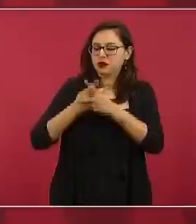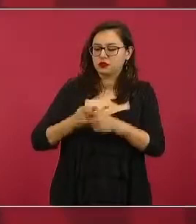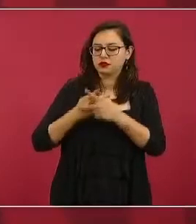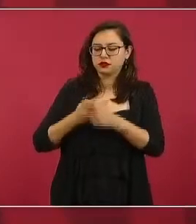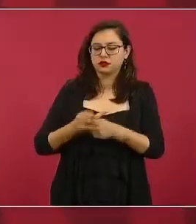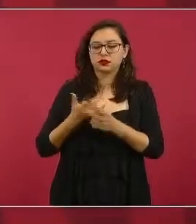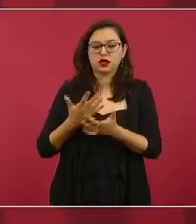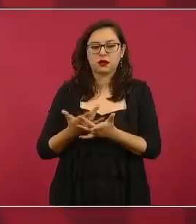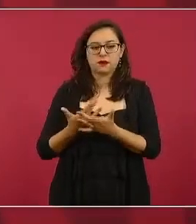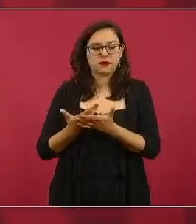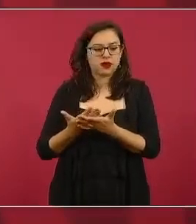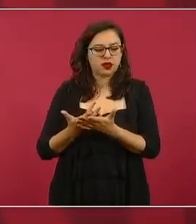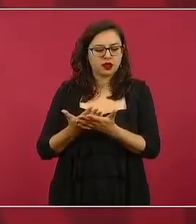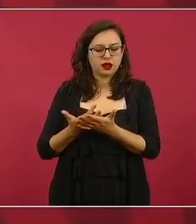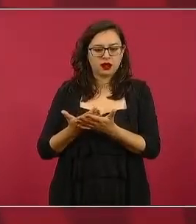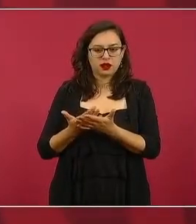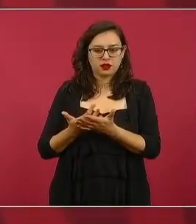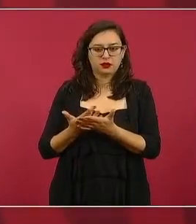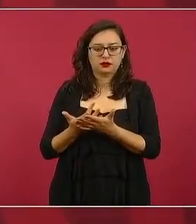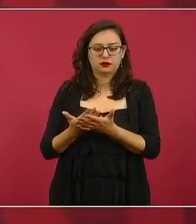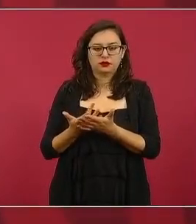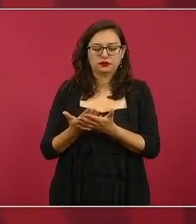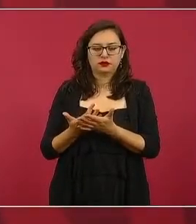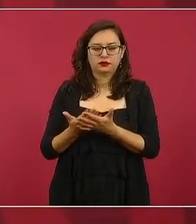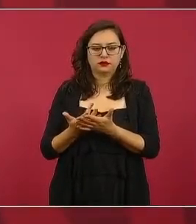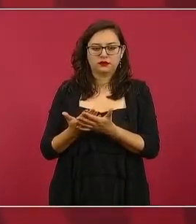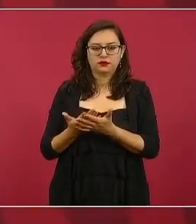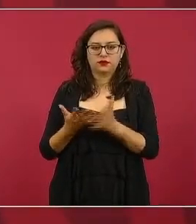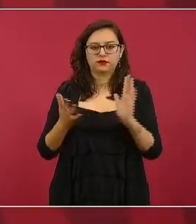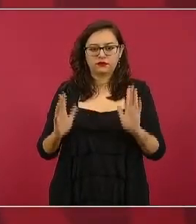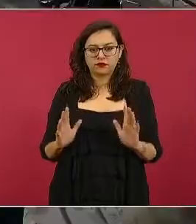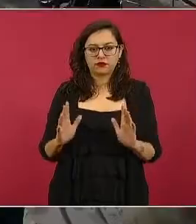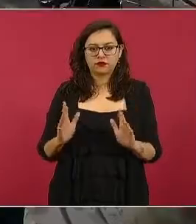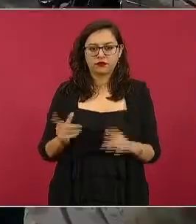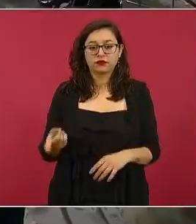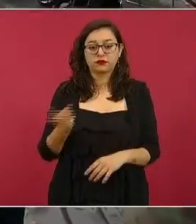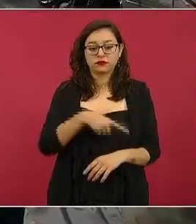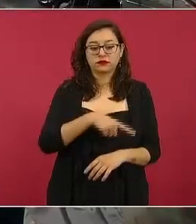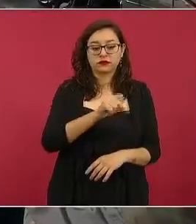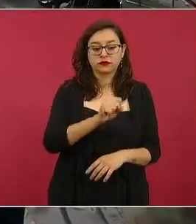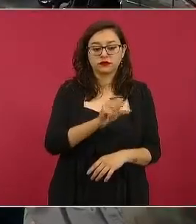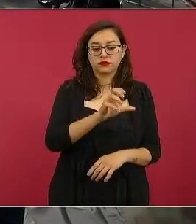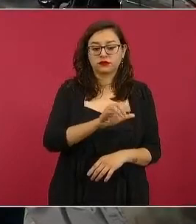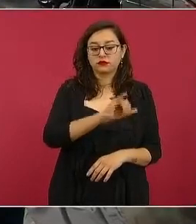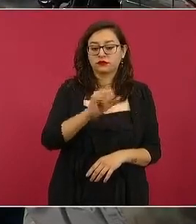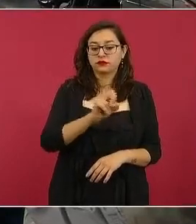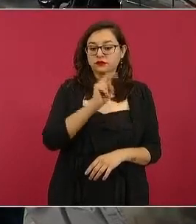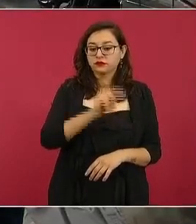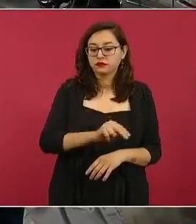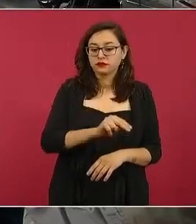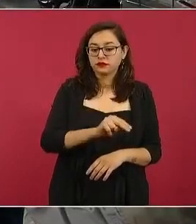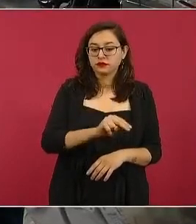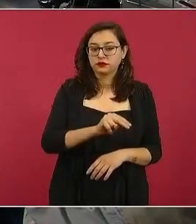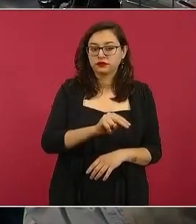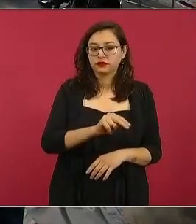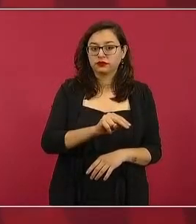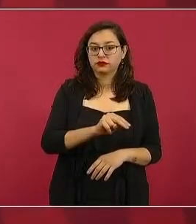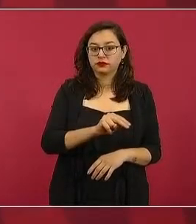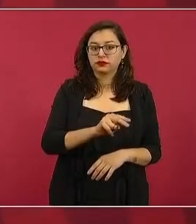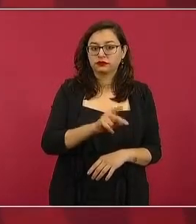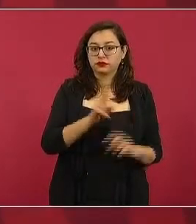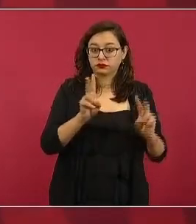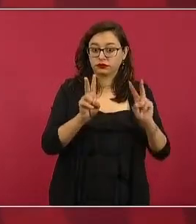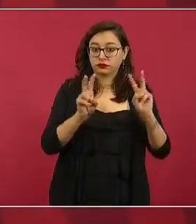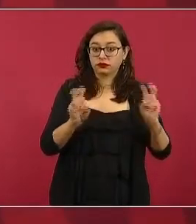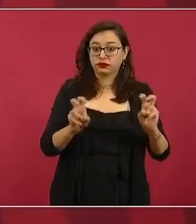tengo entendido que la Suprema Corte va a resolver sobre este